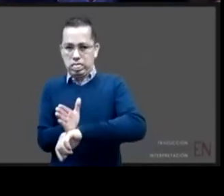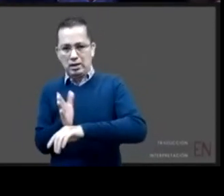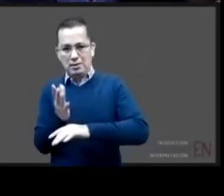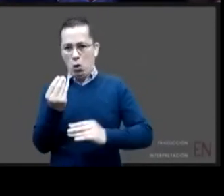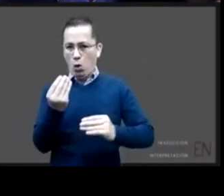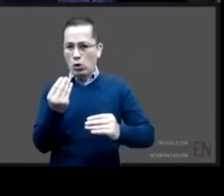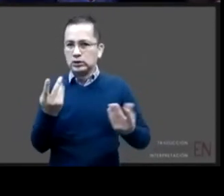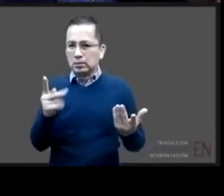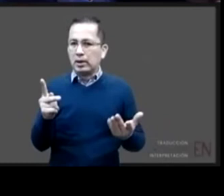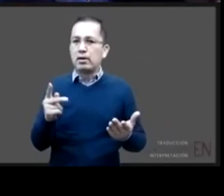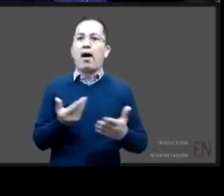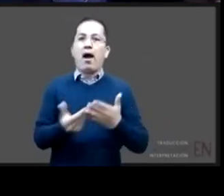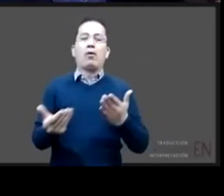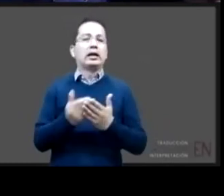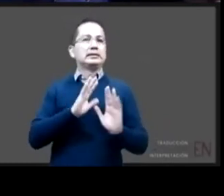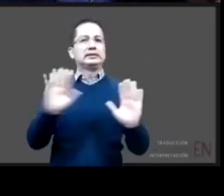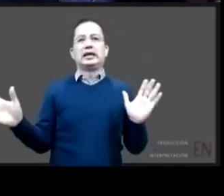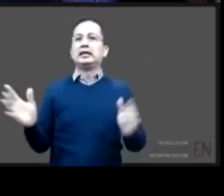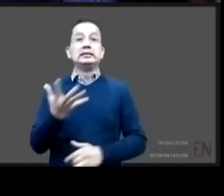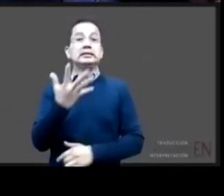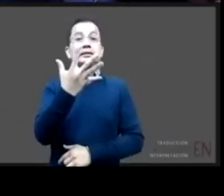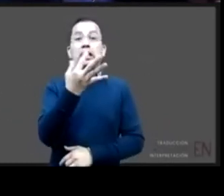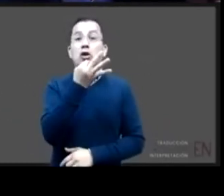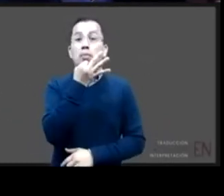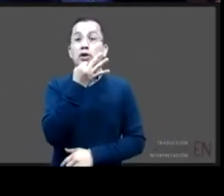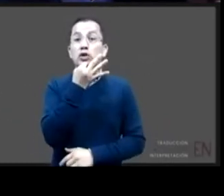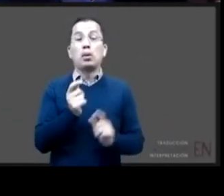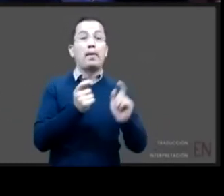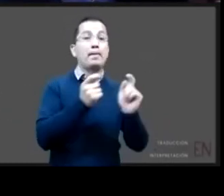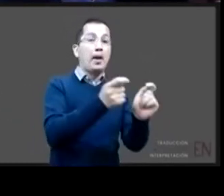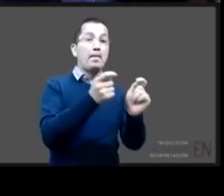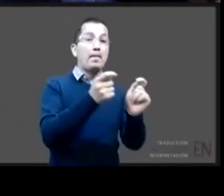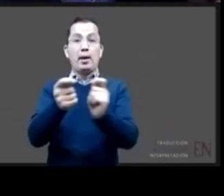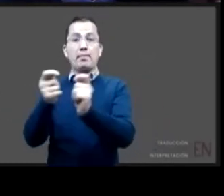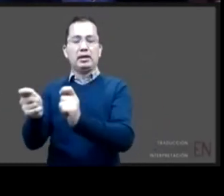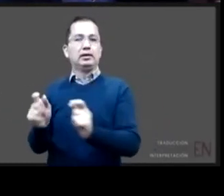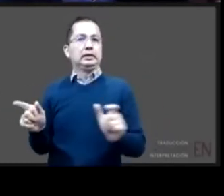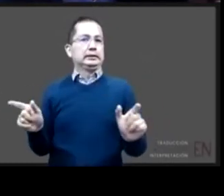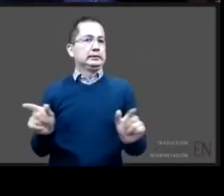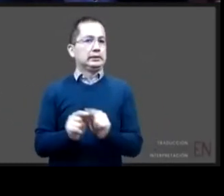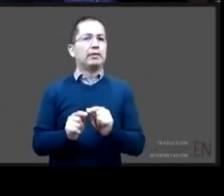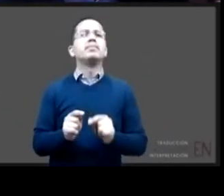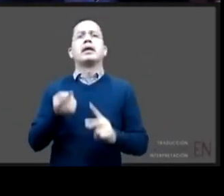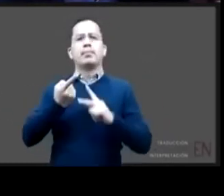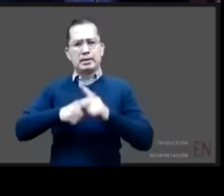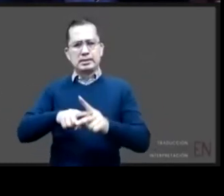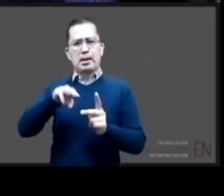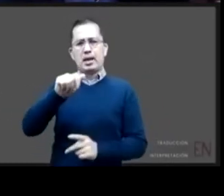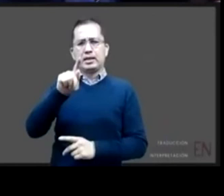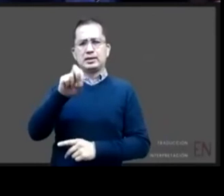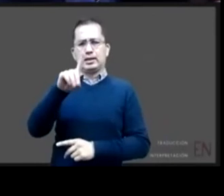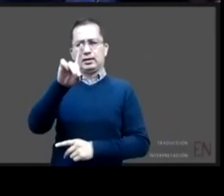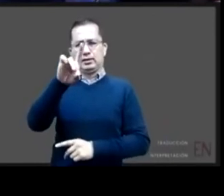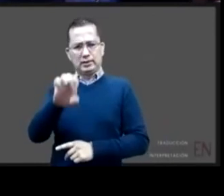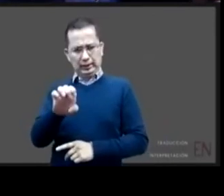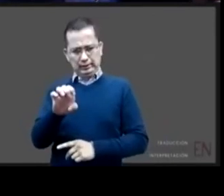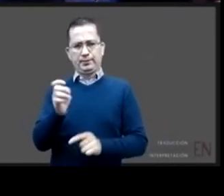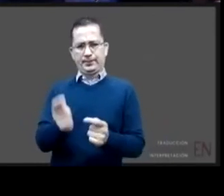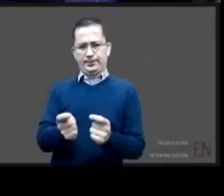ahora cinco minutos de intervención en la segunda ronda y comenzamos con Matilde Matilde quisiera también